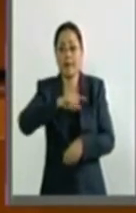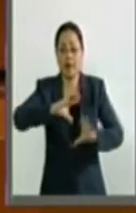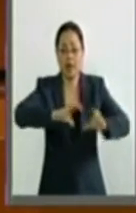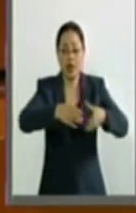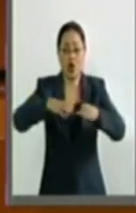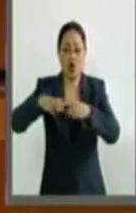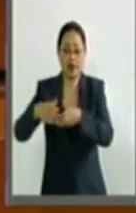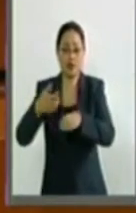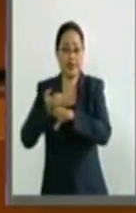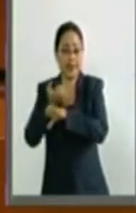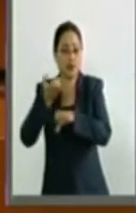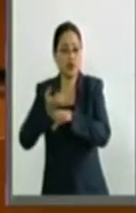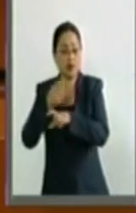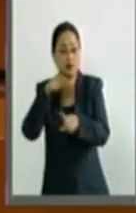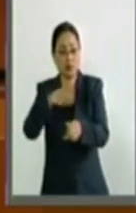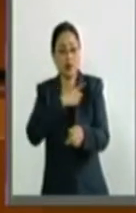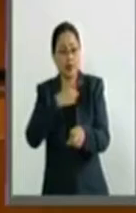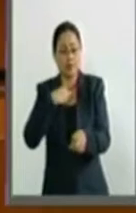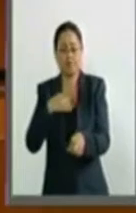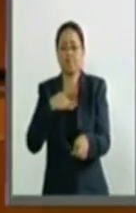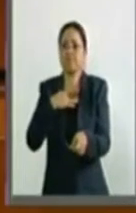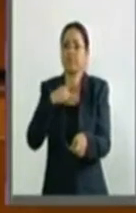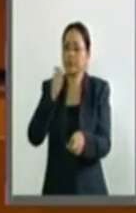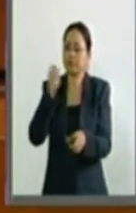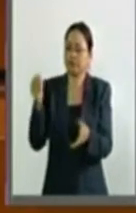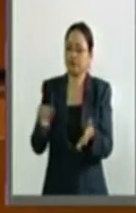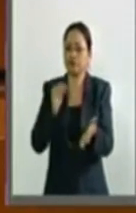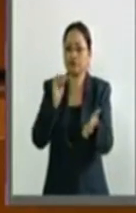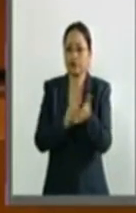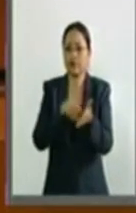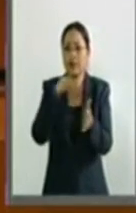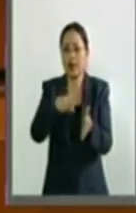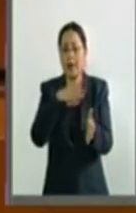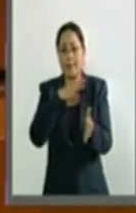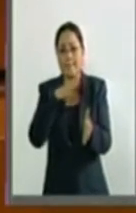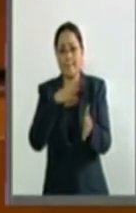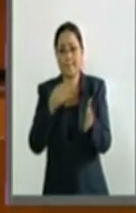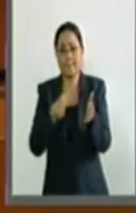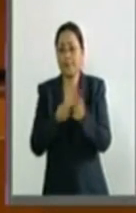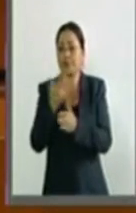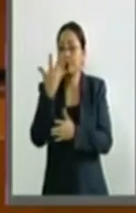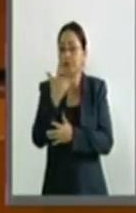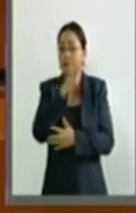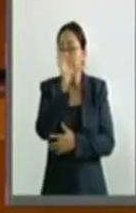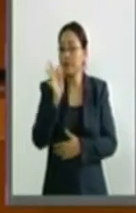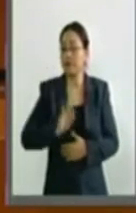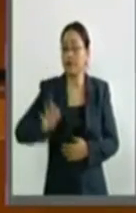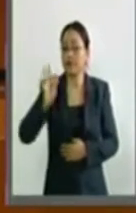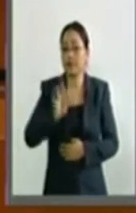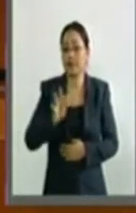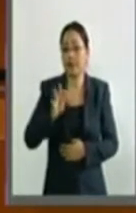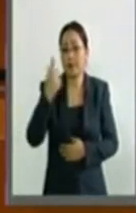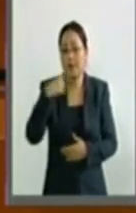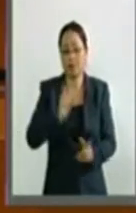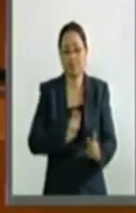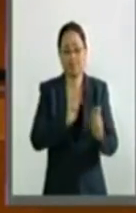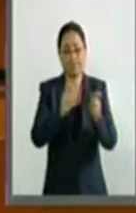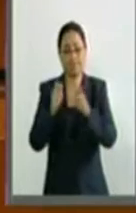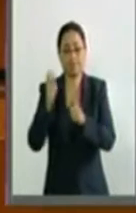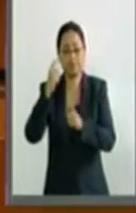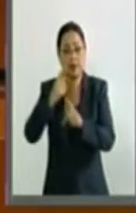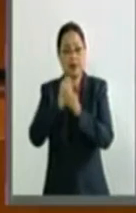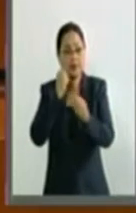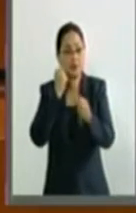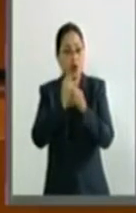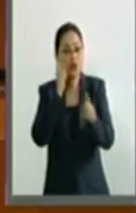locales para que consideren la incorporación de una cuota del 5% de concesiones de transporte